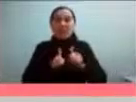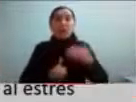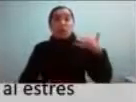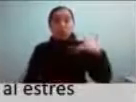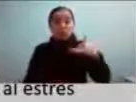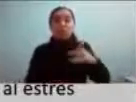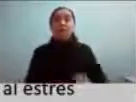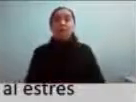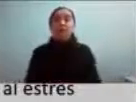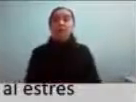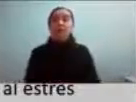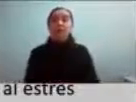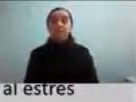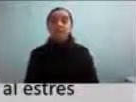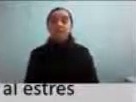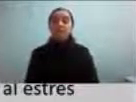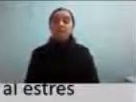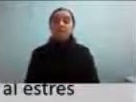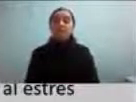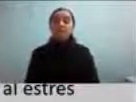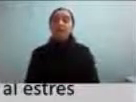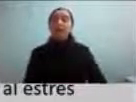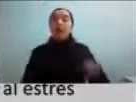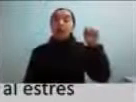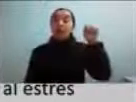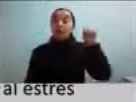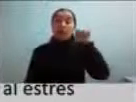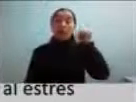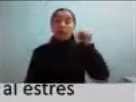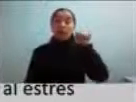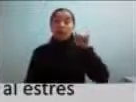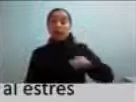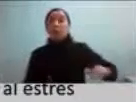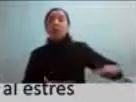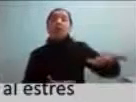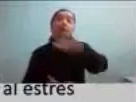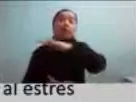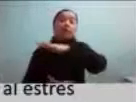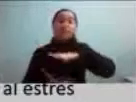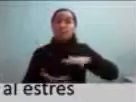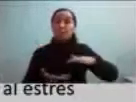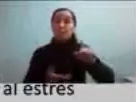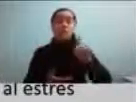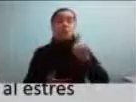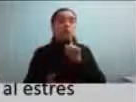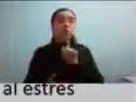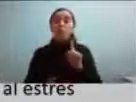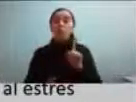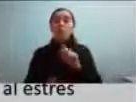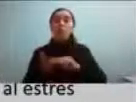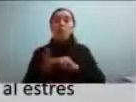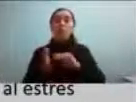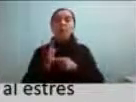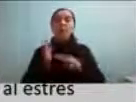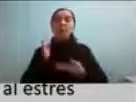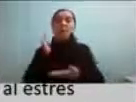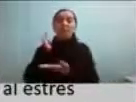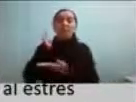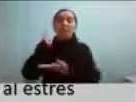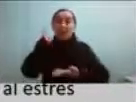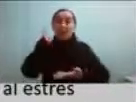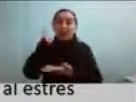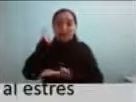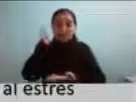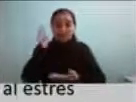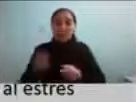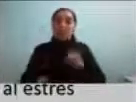bueno el autismo es una condición y no es un trastorno como condición de base pero suele asociarse con